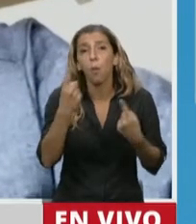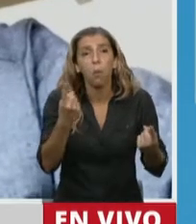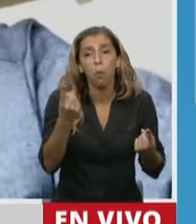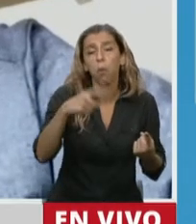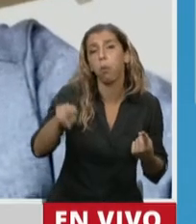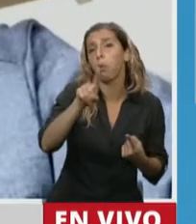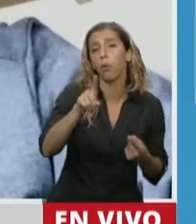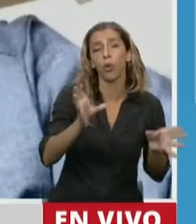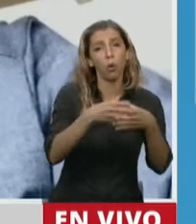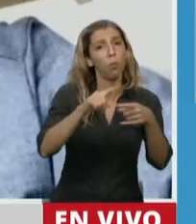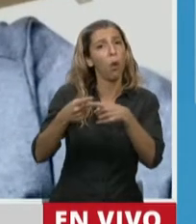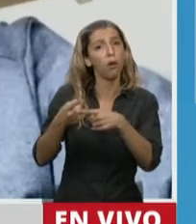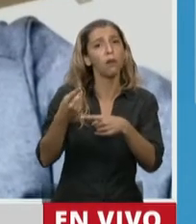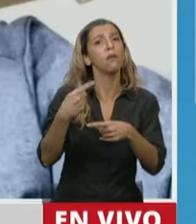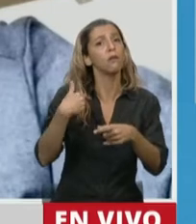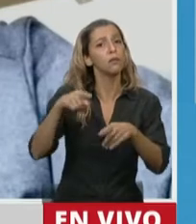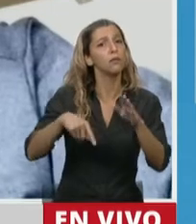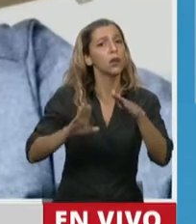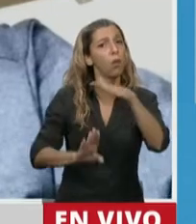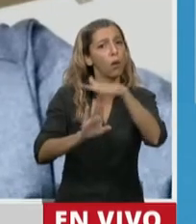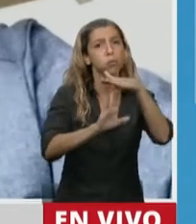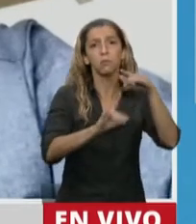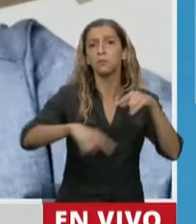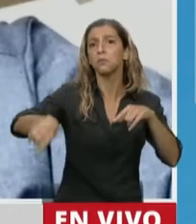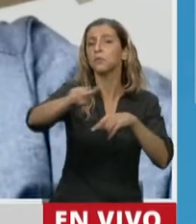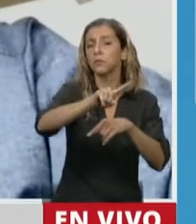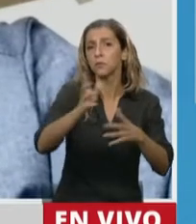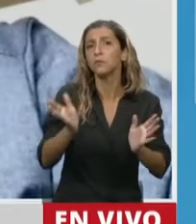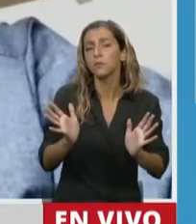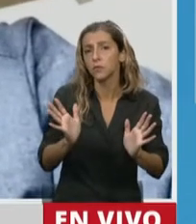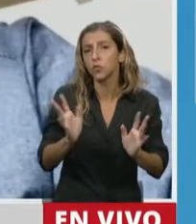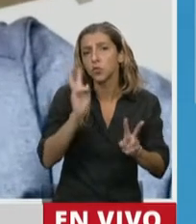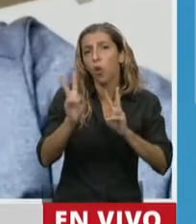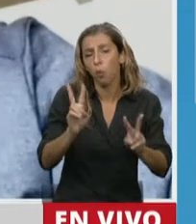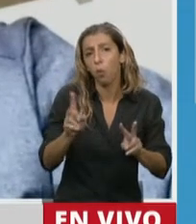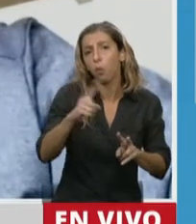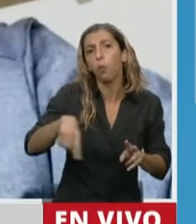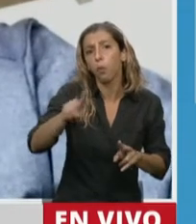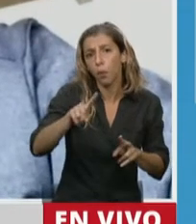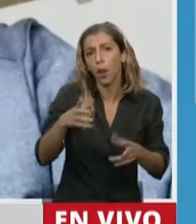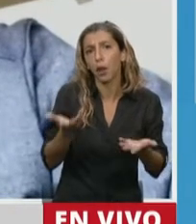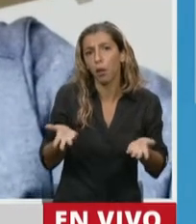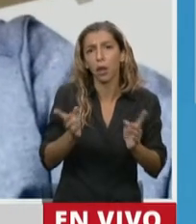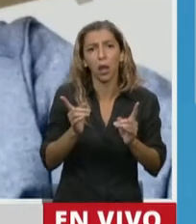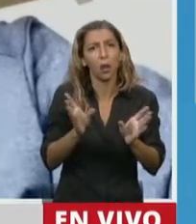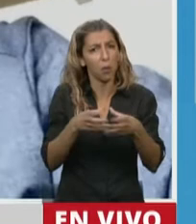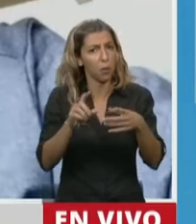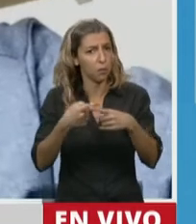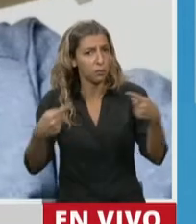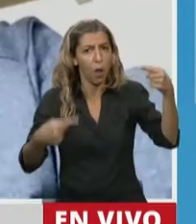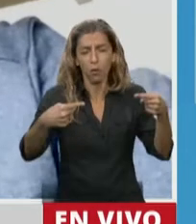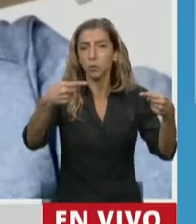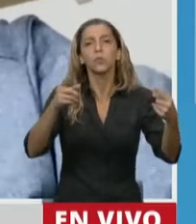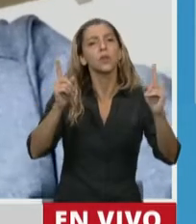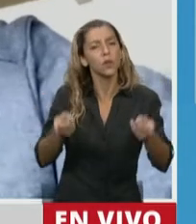valiosos de oposición, que hoy no por nada gozan del reconocimiento de cada una de sus jurisdicciones